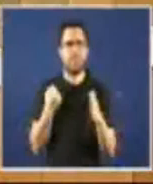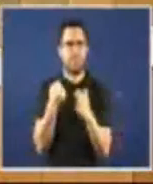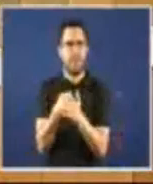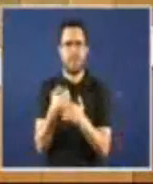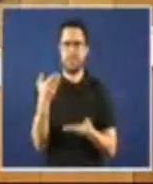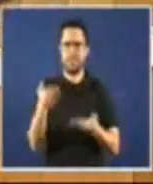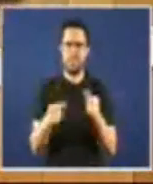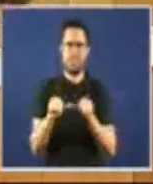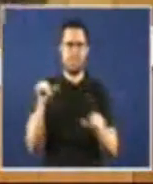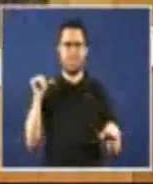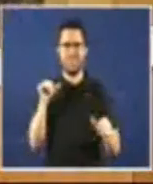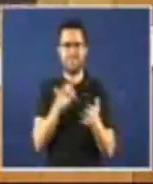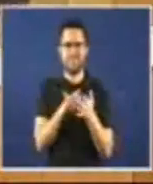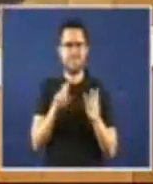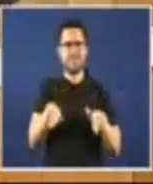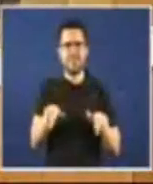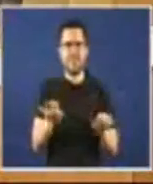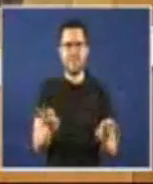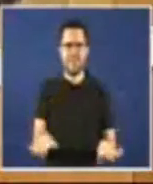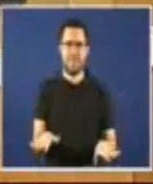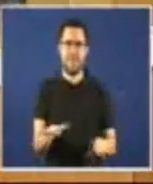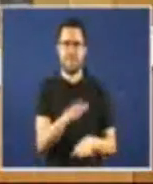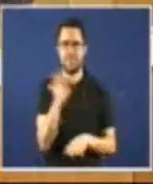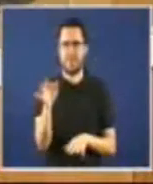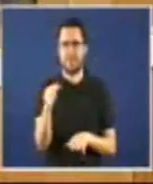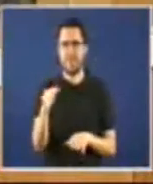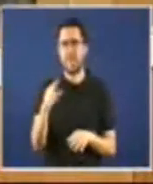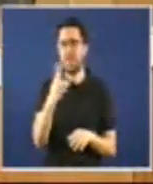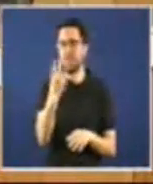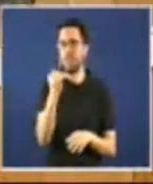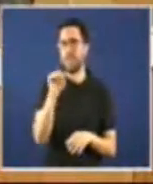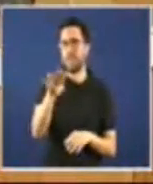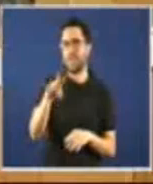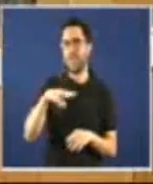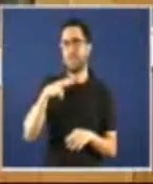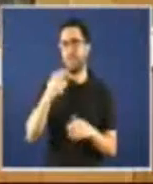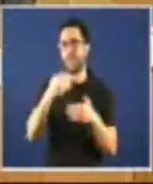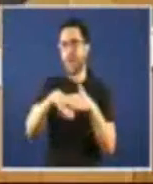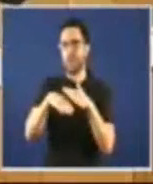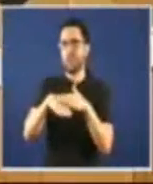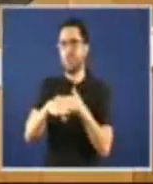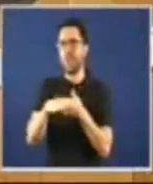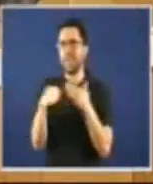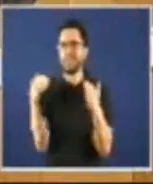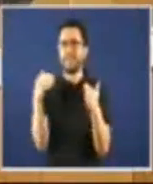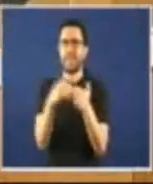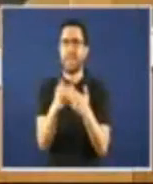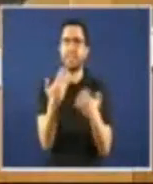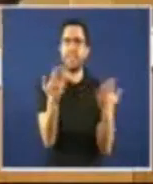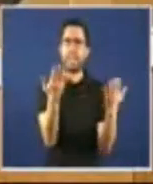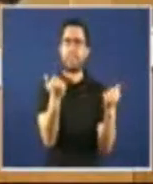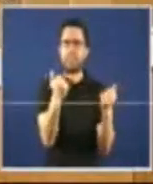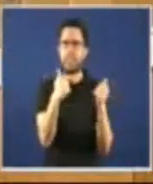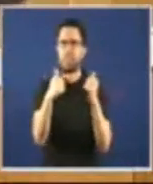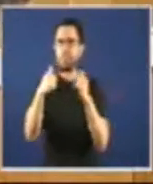para o final do 2014 a débeda acumulada contabilizada na Administración Social da Comunidade Autónoma cadrá 10.000 e pico millóns de euros